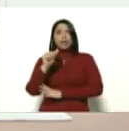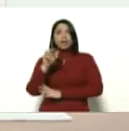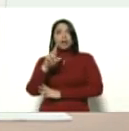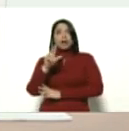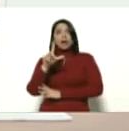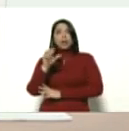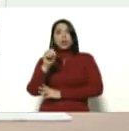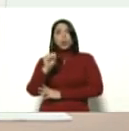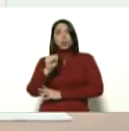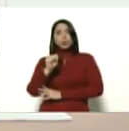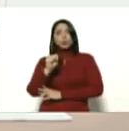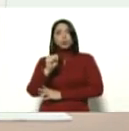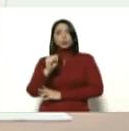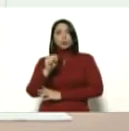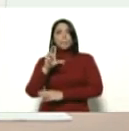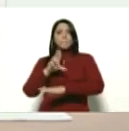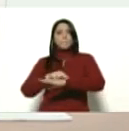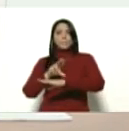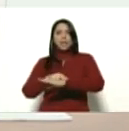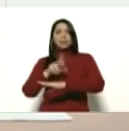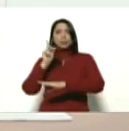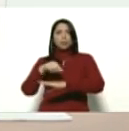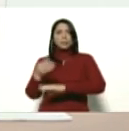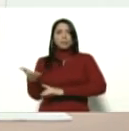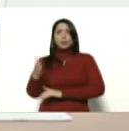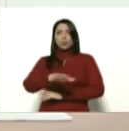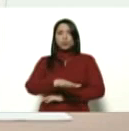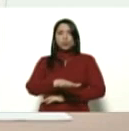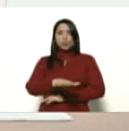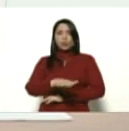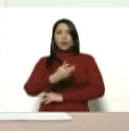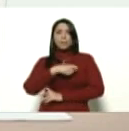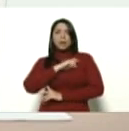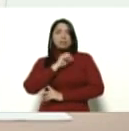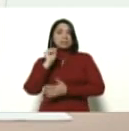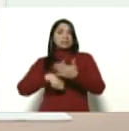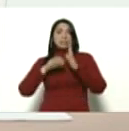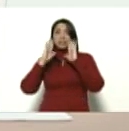Duarte, médico urólogo, murió en Madrid sin atención médica.